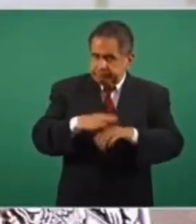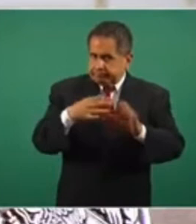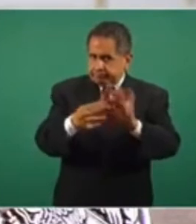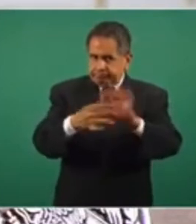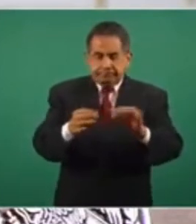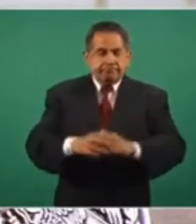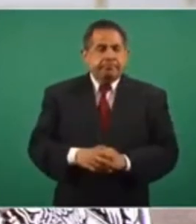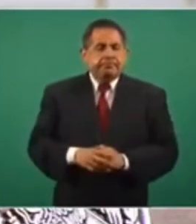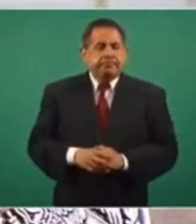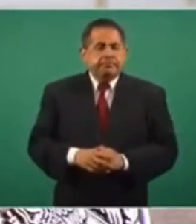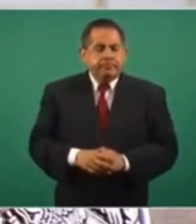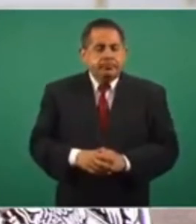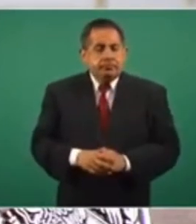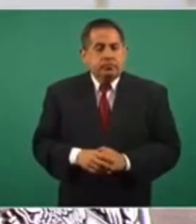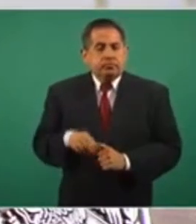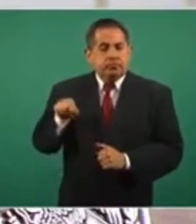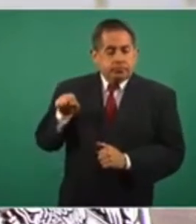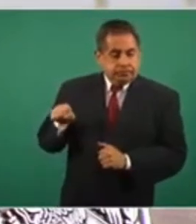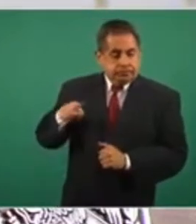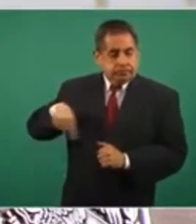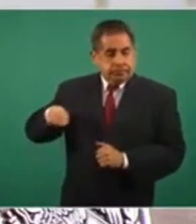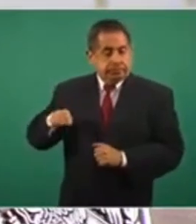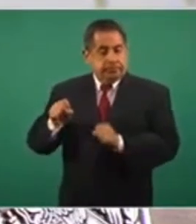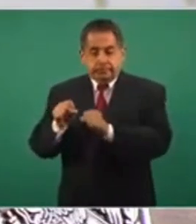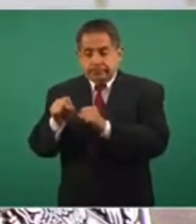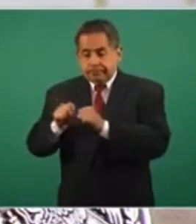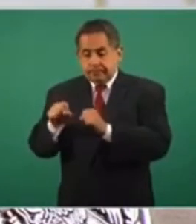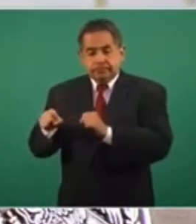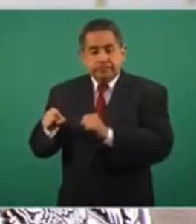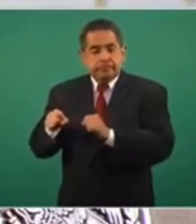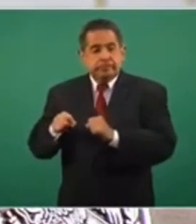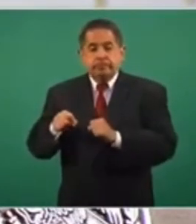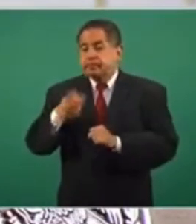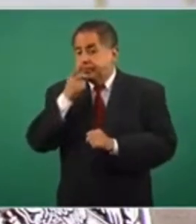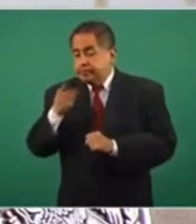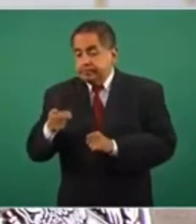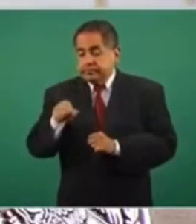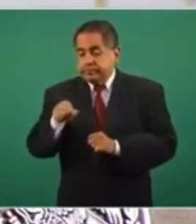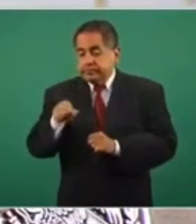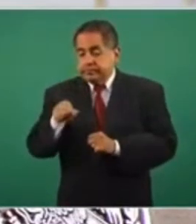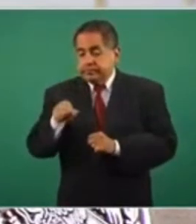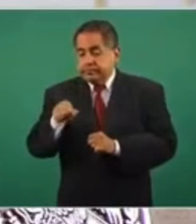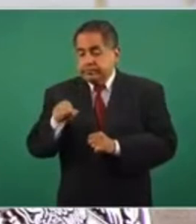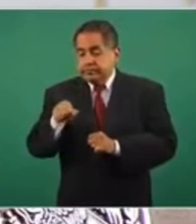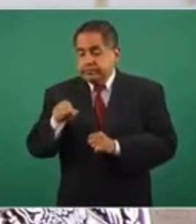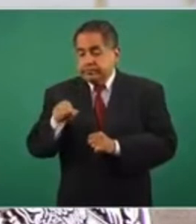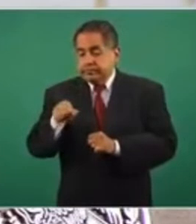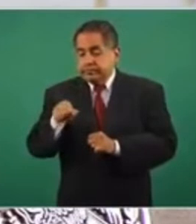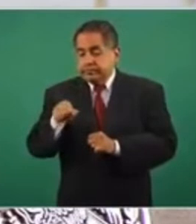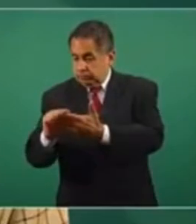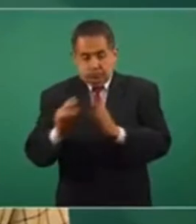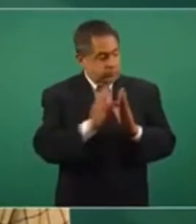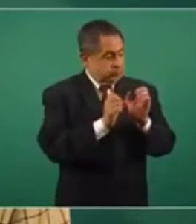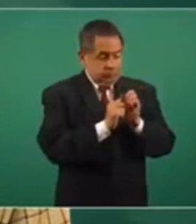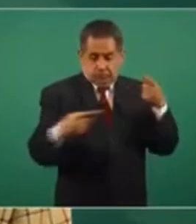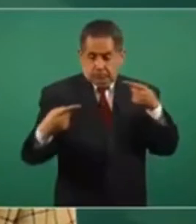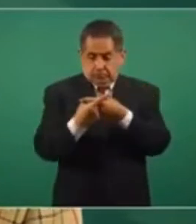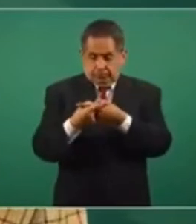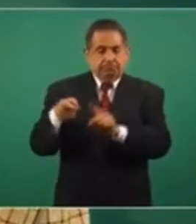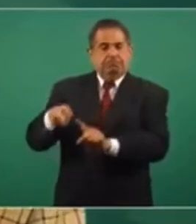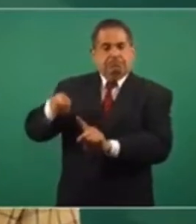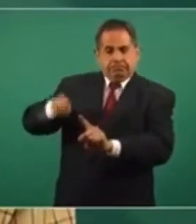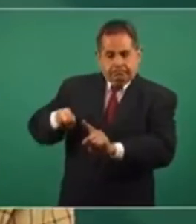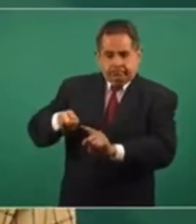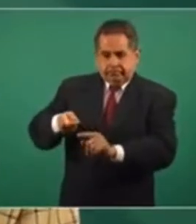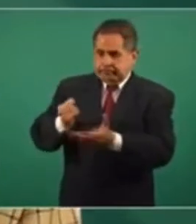Se resolvió sobre la constitucionalidad de un acuerdo que es muy